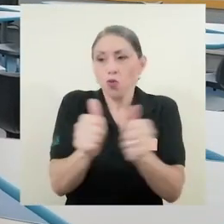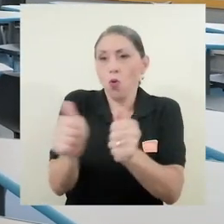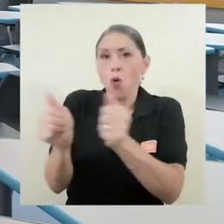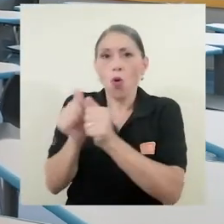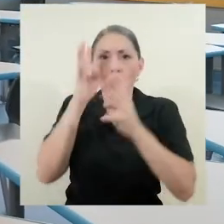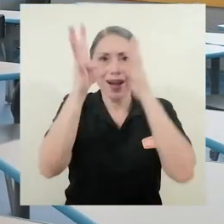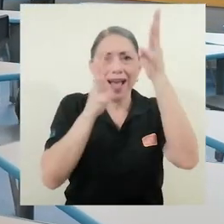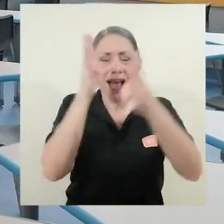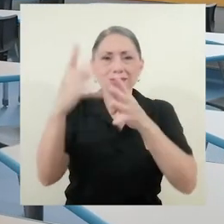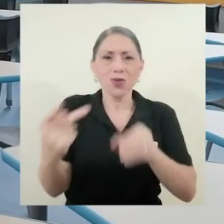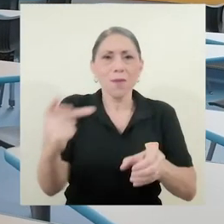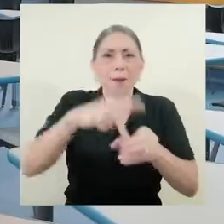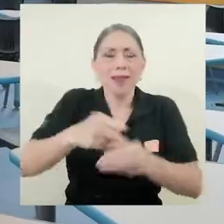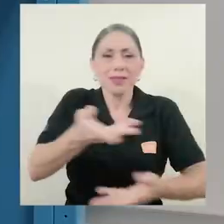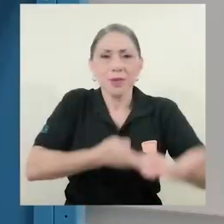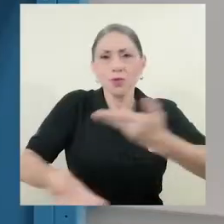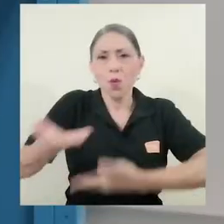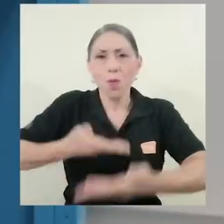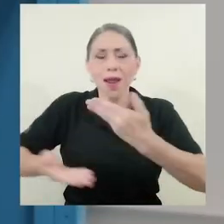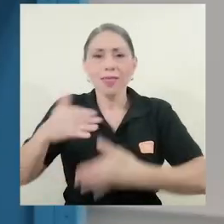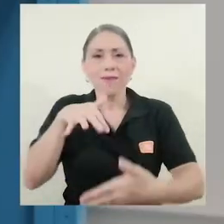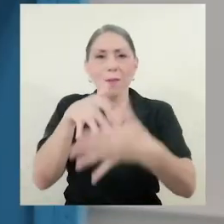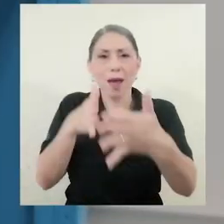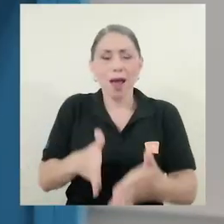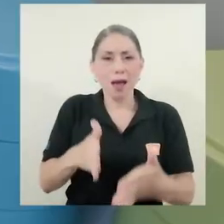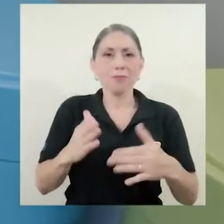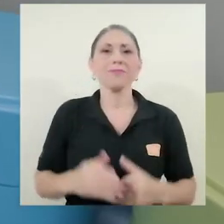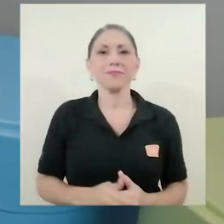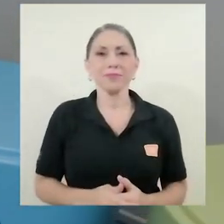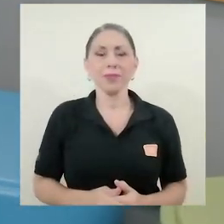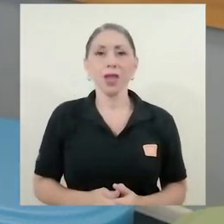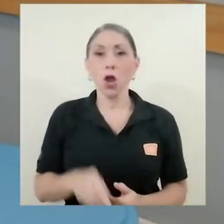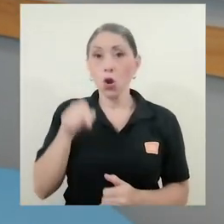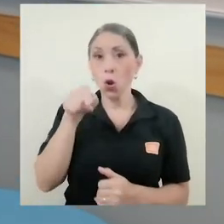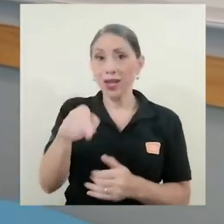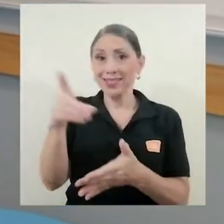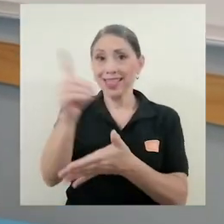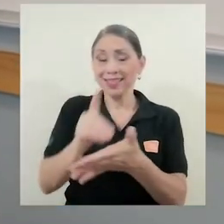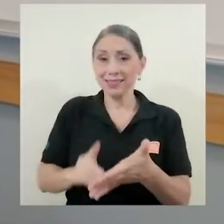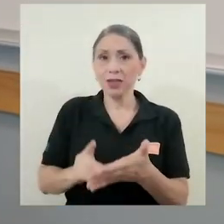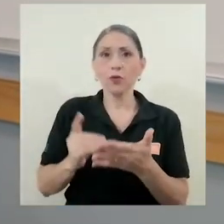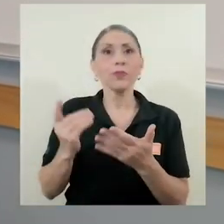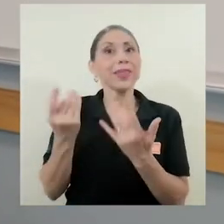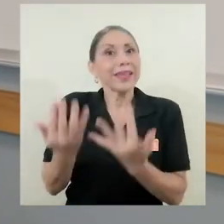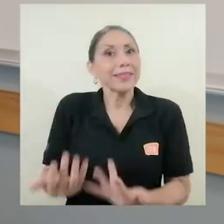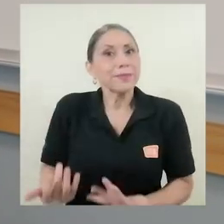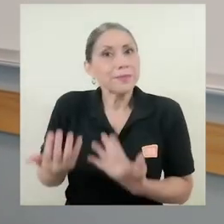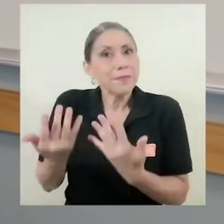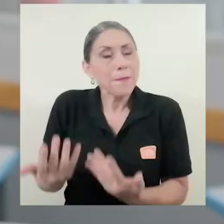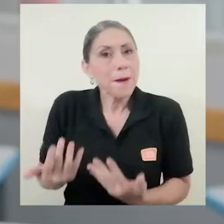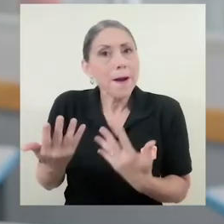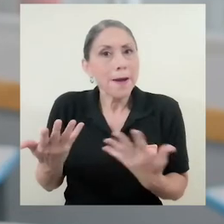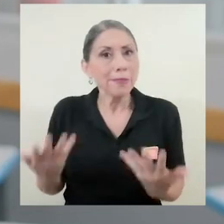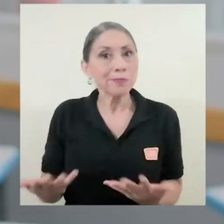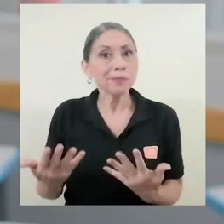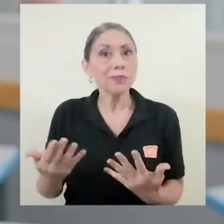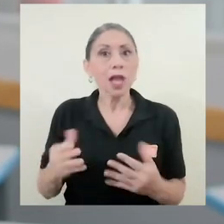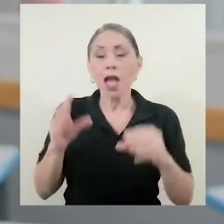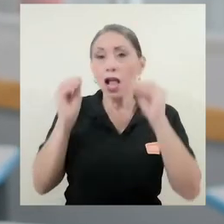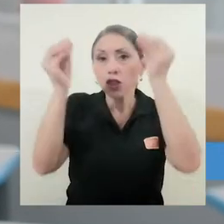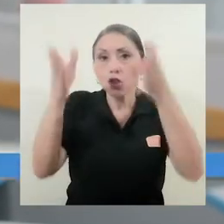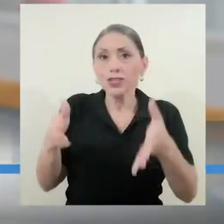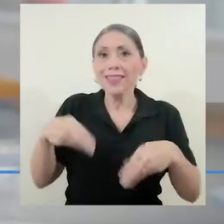-creación y participación cooperativa para los estudiantes. Con este diseño esperamos precisamente